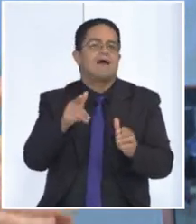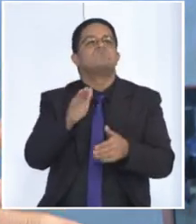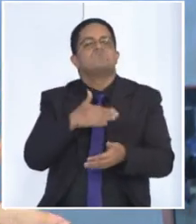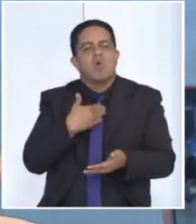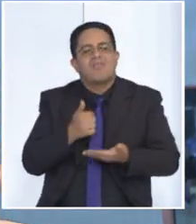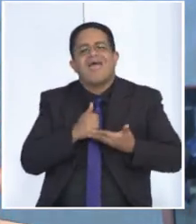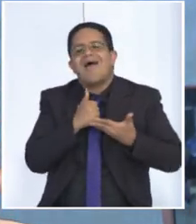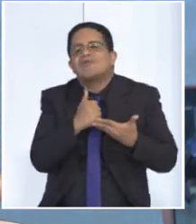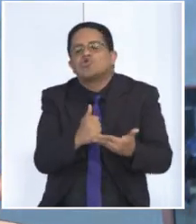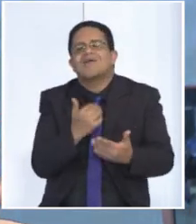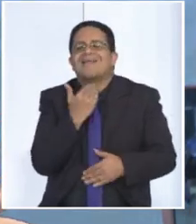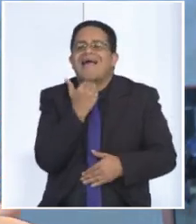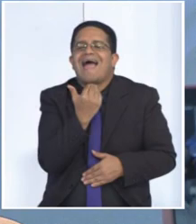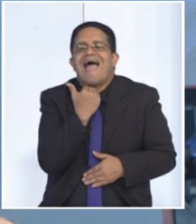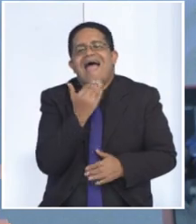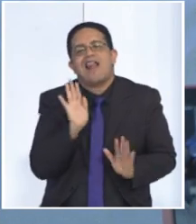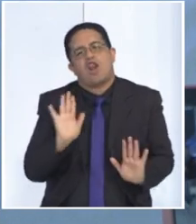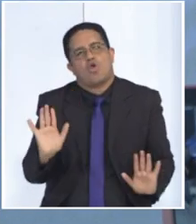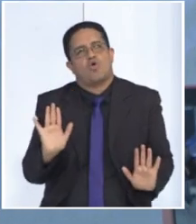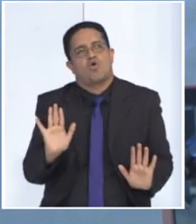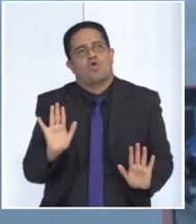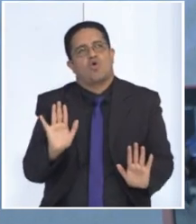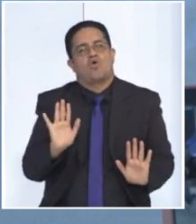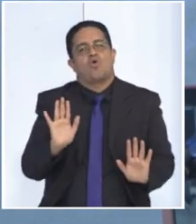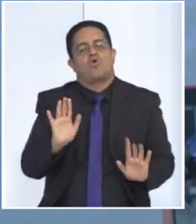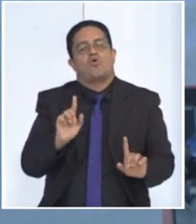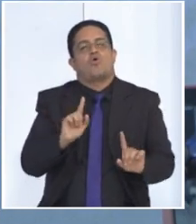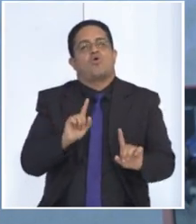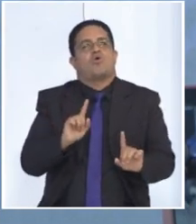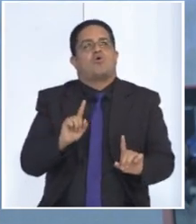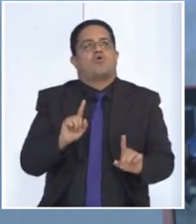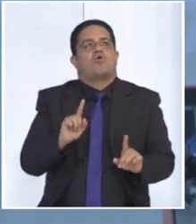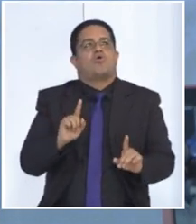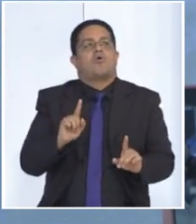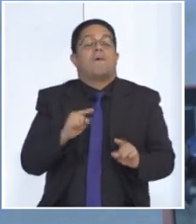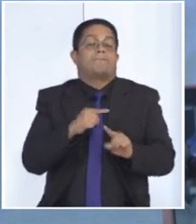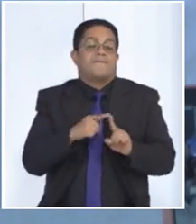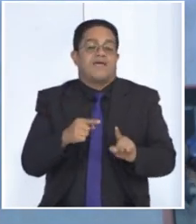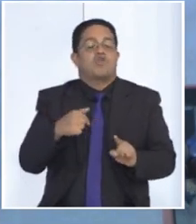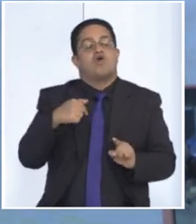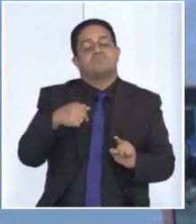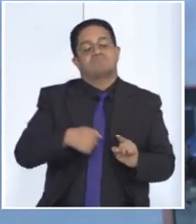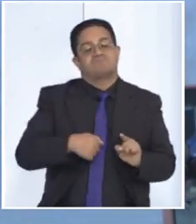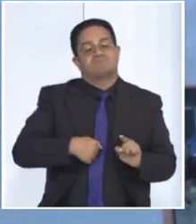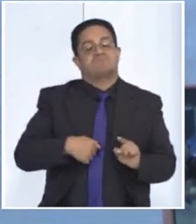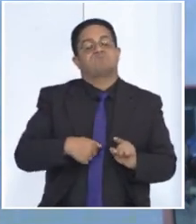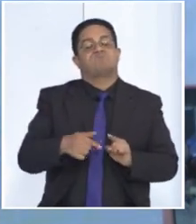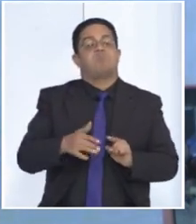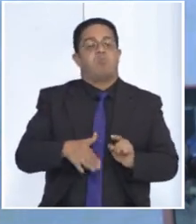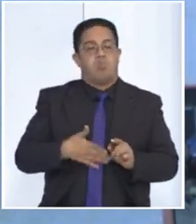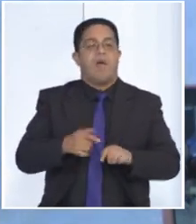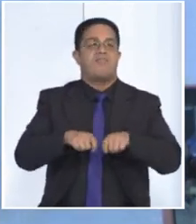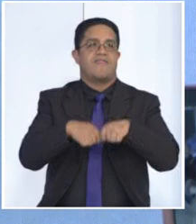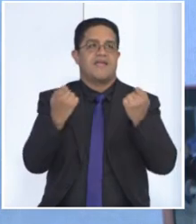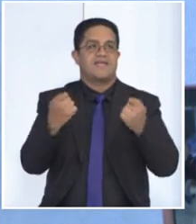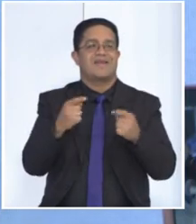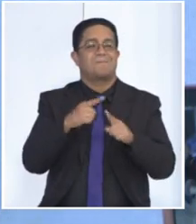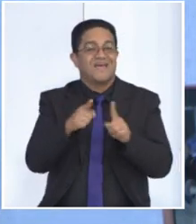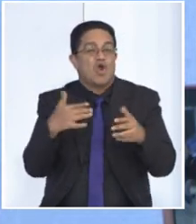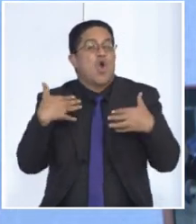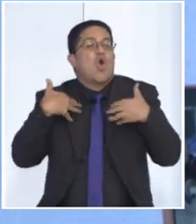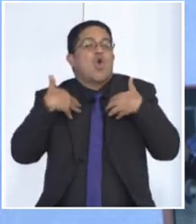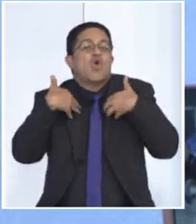darte esa sensación del sabor dulce, más allá de los efectos inflamatorios que ya describimos. Pero sí puede ayudarte. Ahora, curarla,